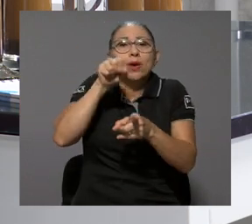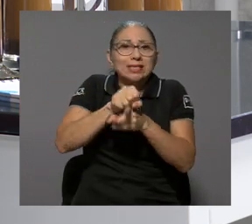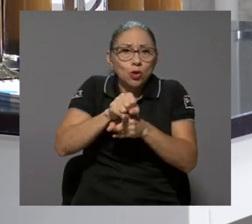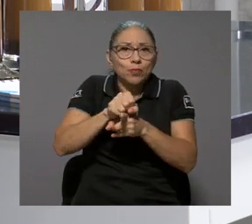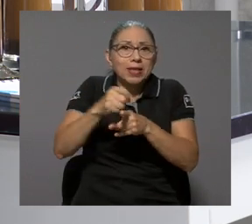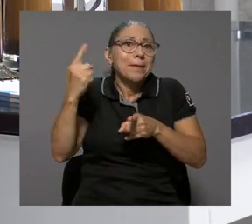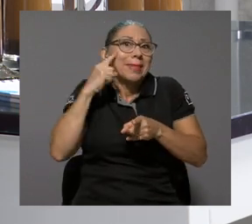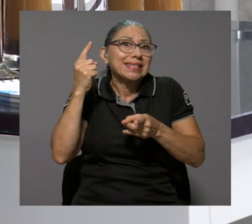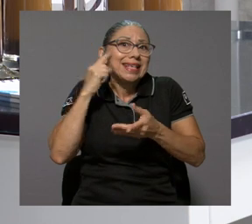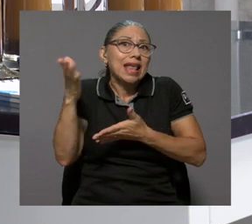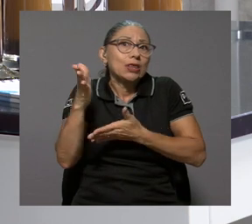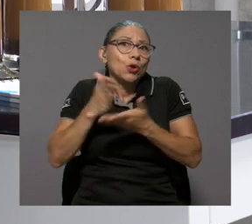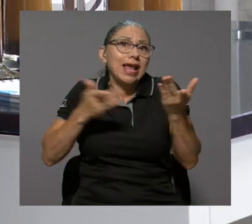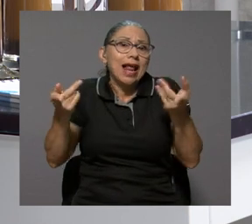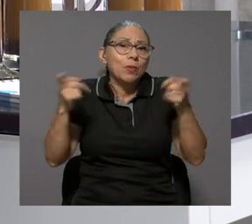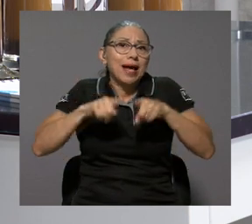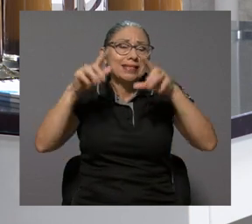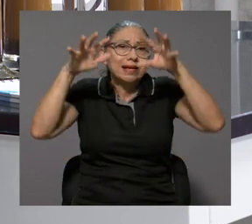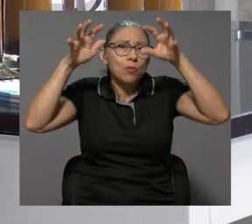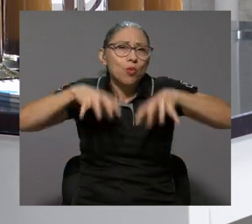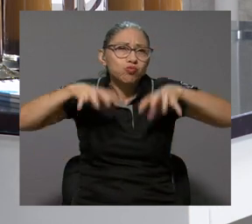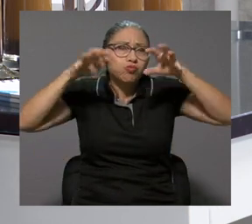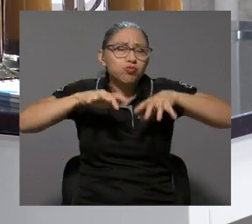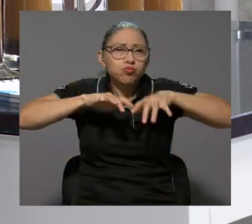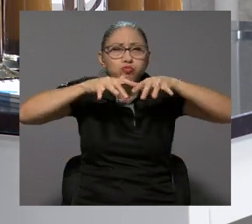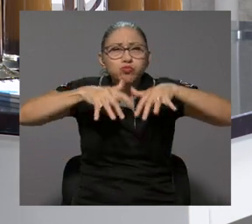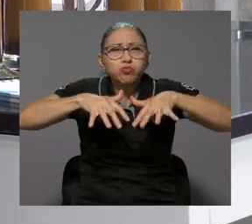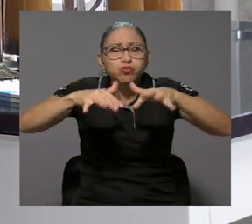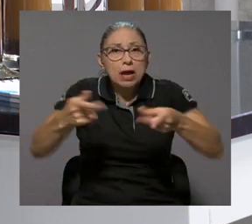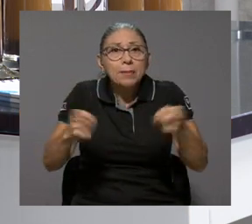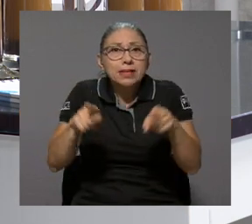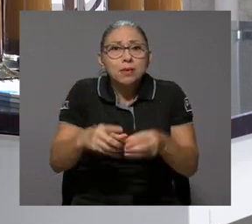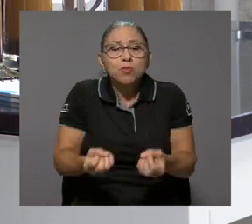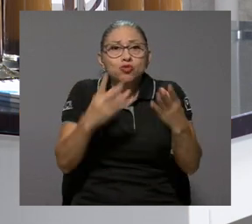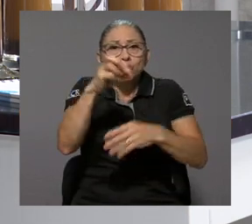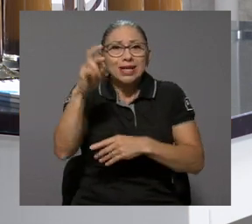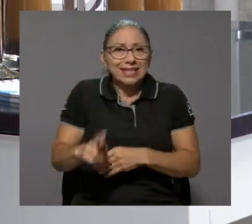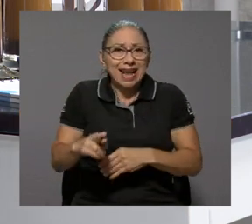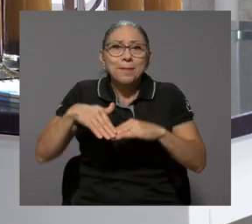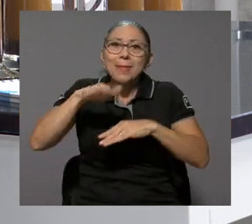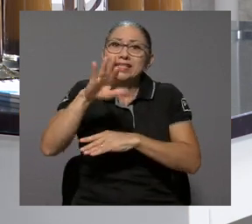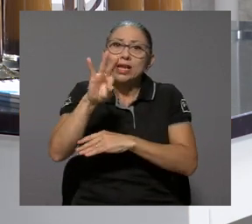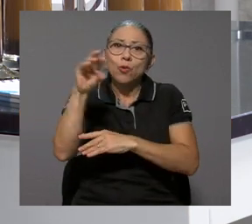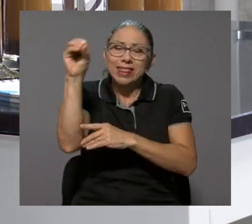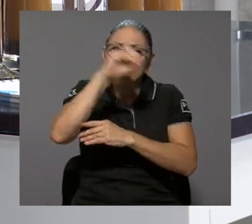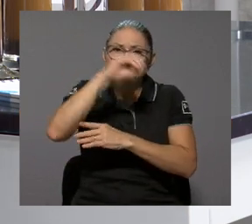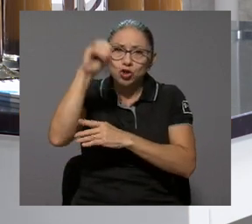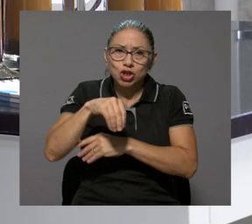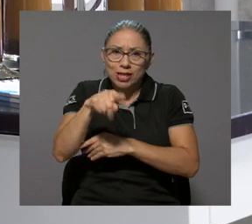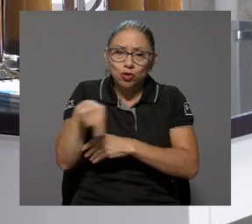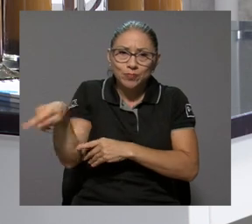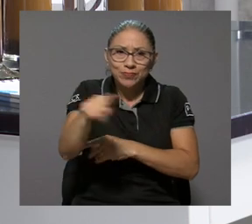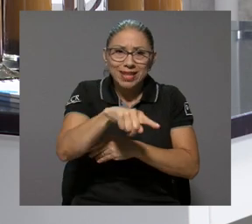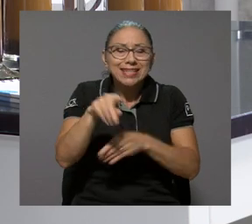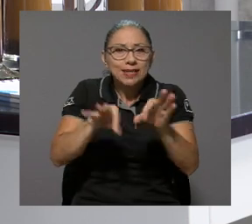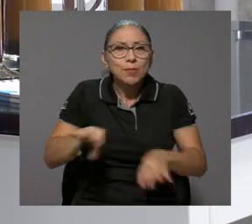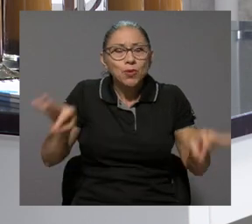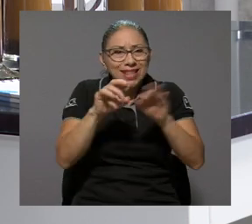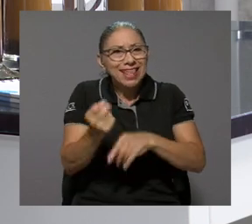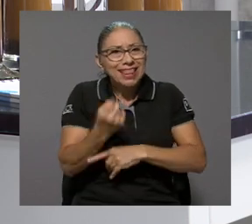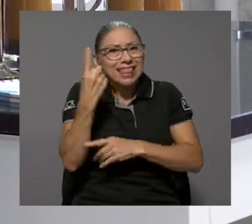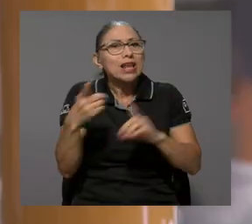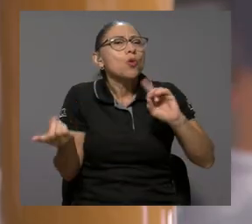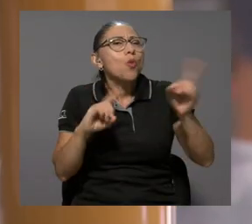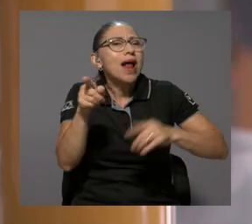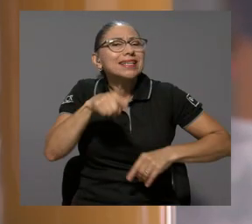pensando más que todo en amenazas hidrometeorológicas que son las más comunes en nuestro país con más de un 90% del total. Entonces ahí era importante entender